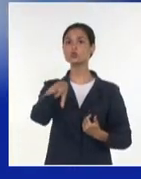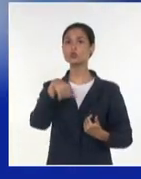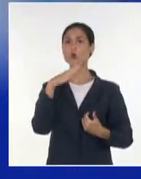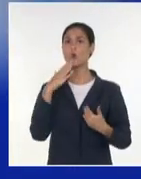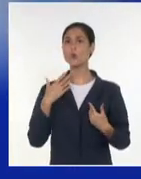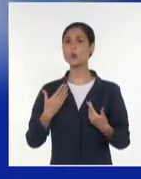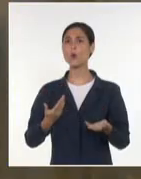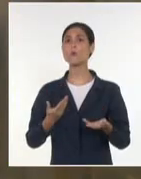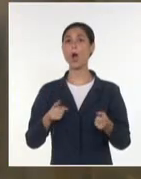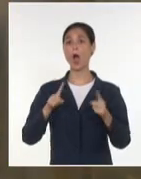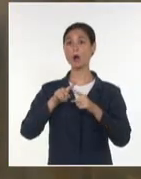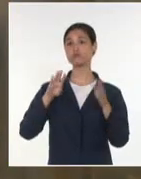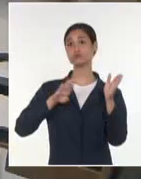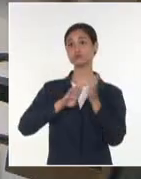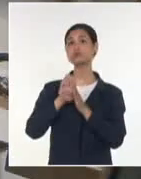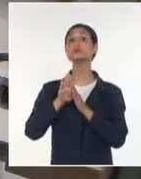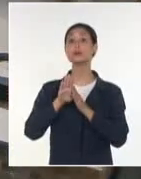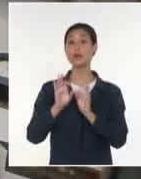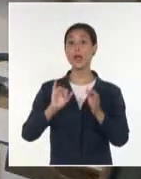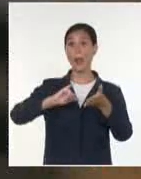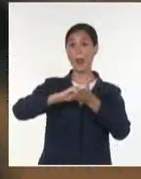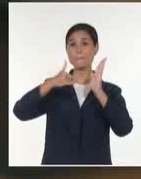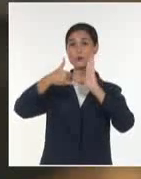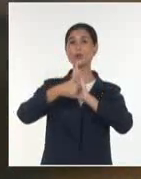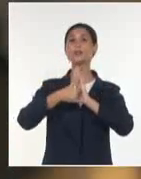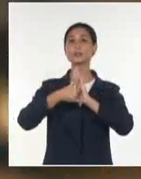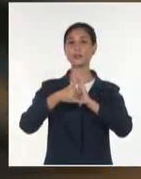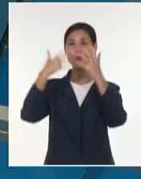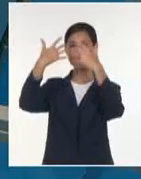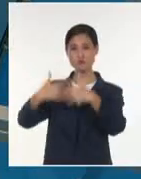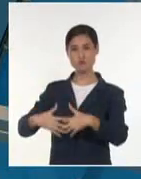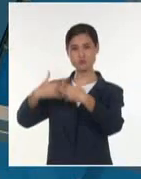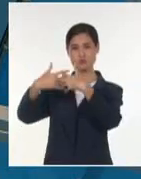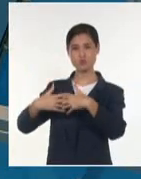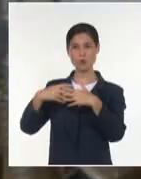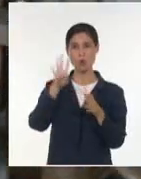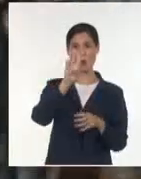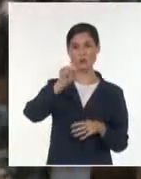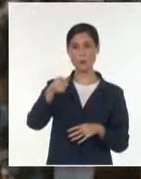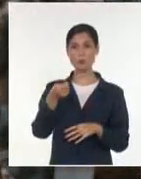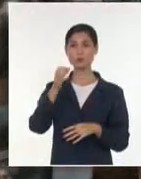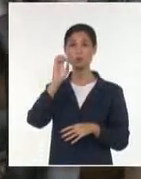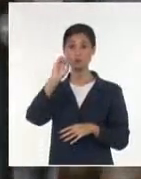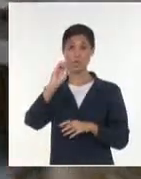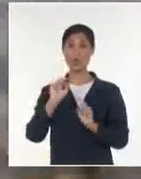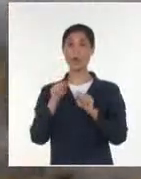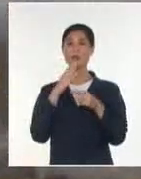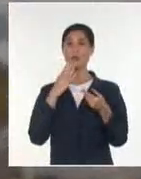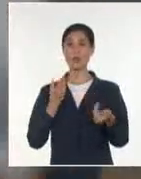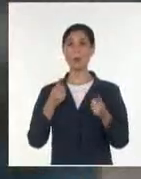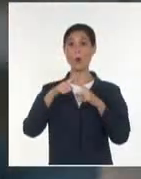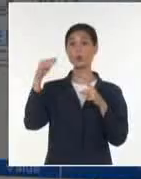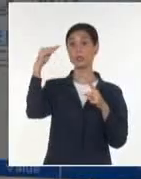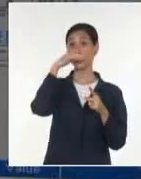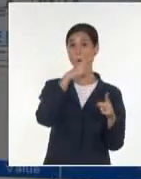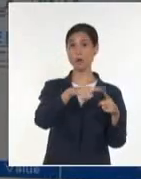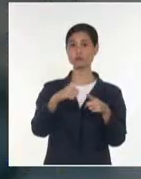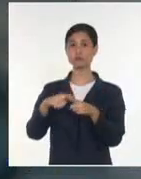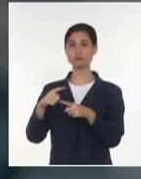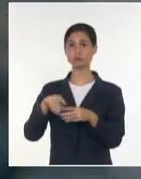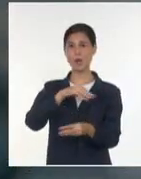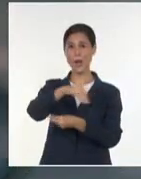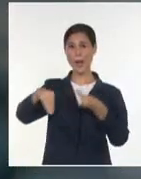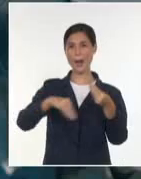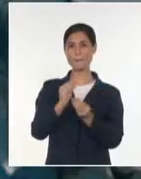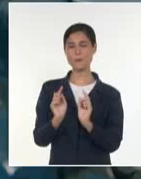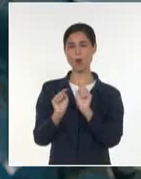parte del proyecto de Industria 4.0 en desarrollo. Se articulan así soluciones digitales con impacto en diferentes áreas.